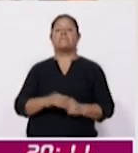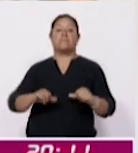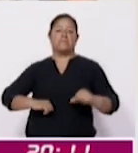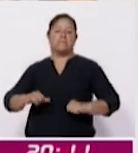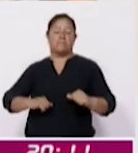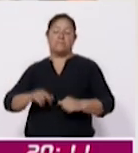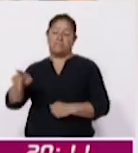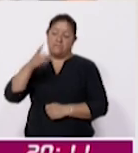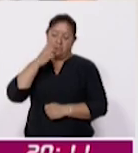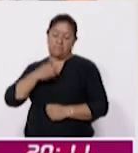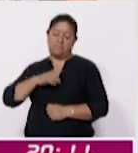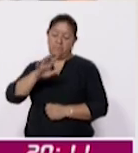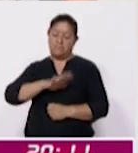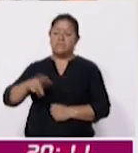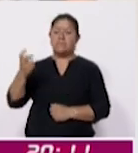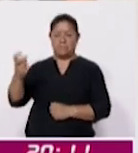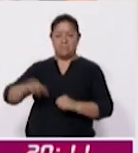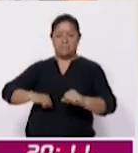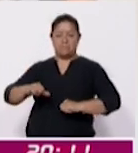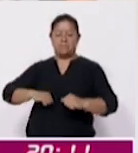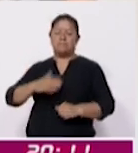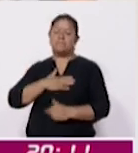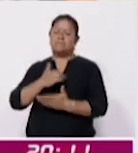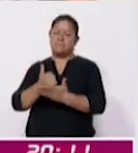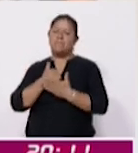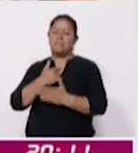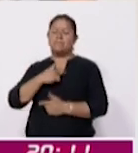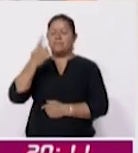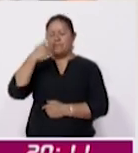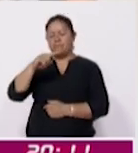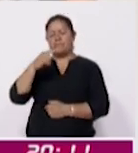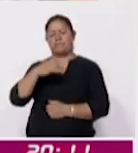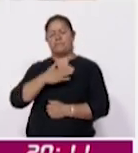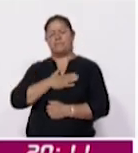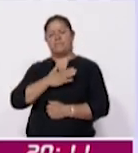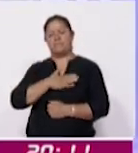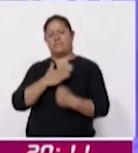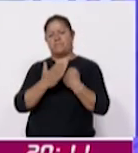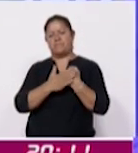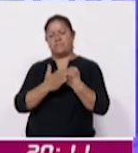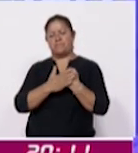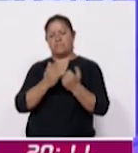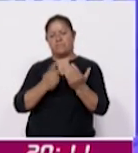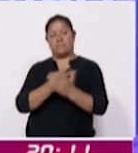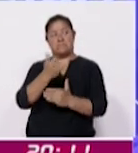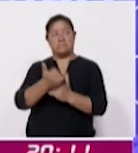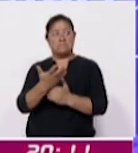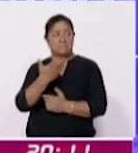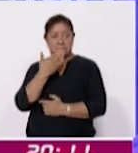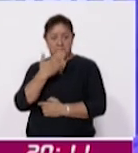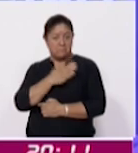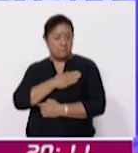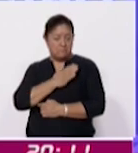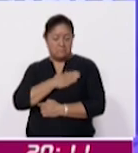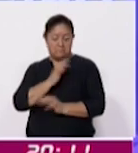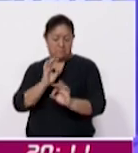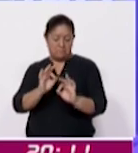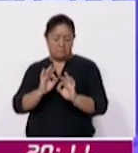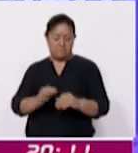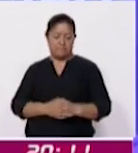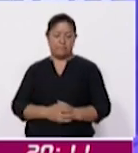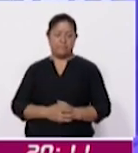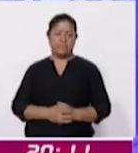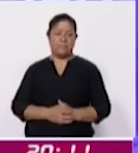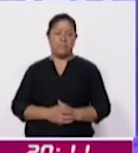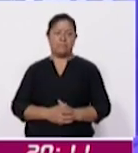este tipo de actividades les ayudará a tener herramientas para sus próximos proyectos. Es muy bueno que la